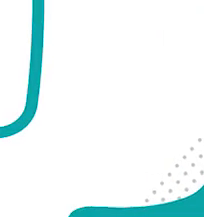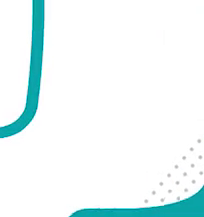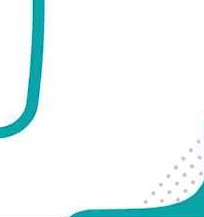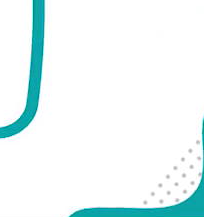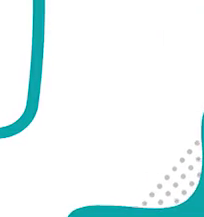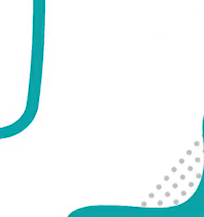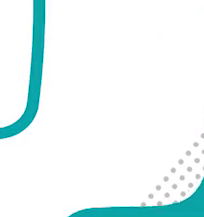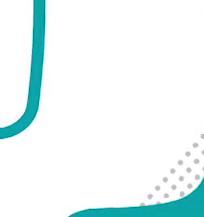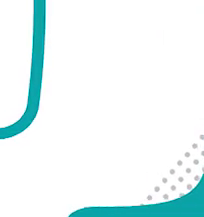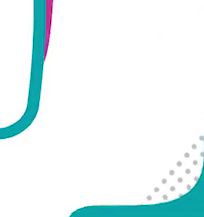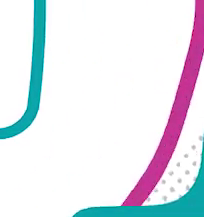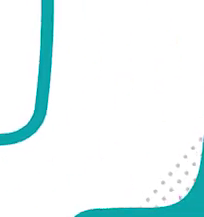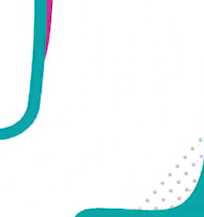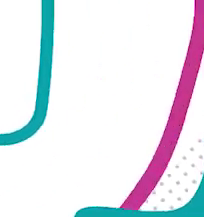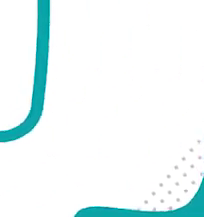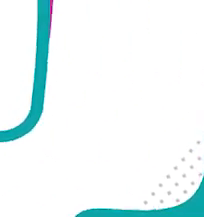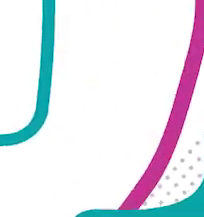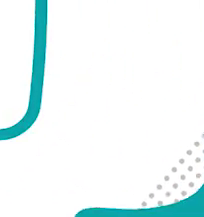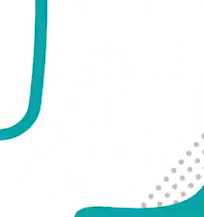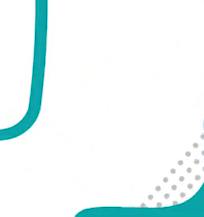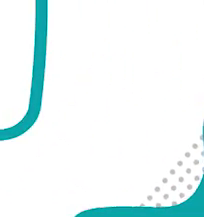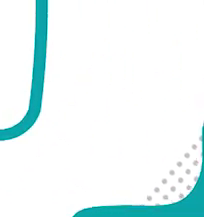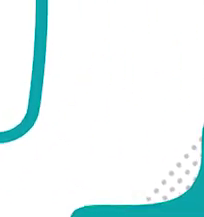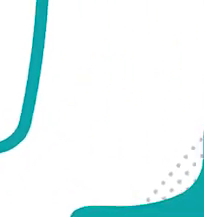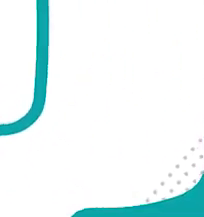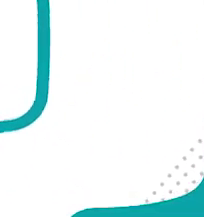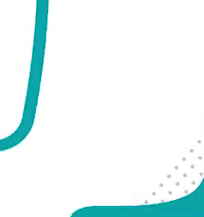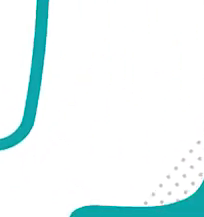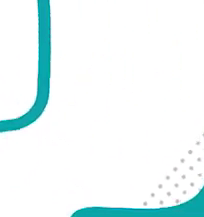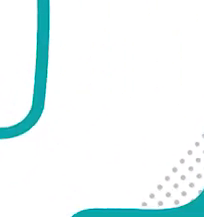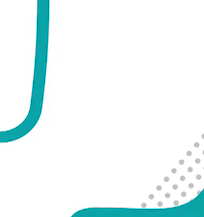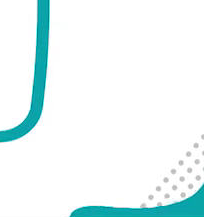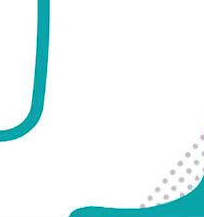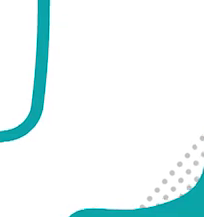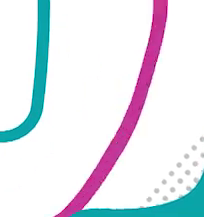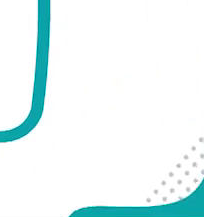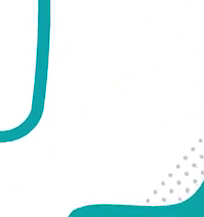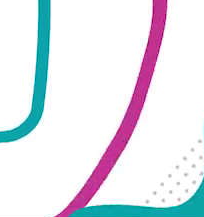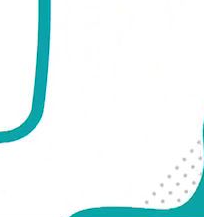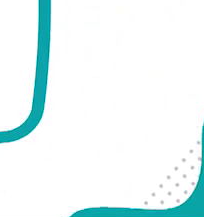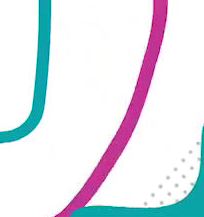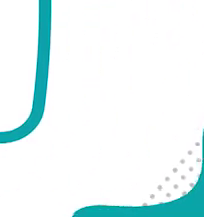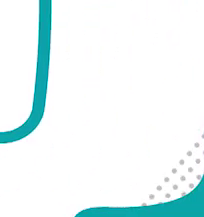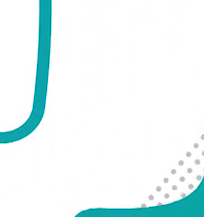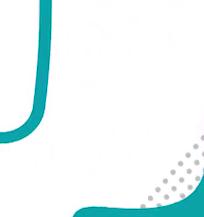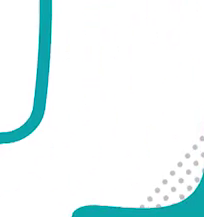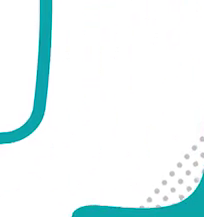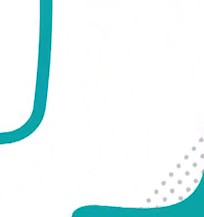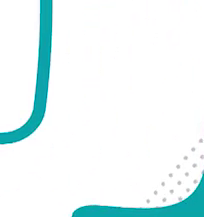en Casa 3